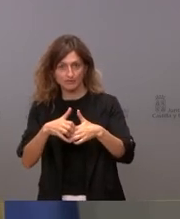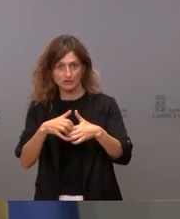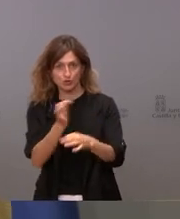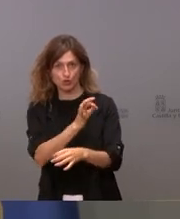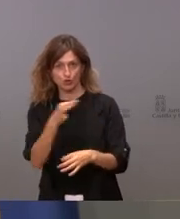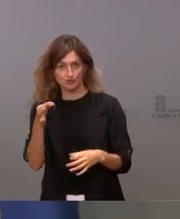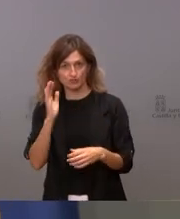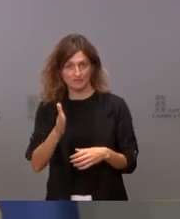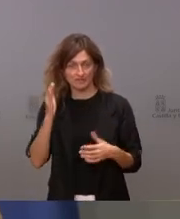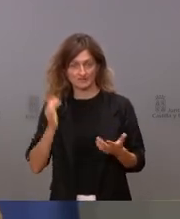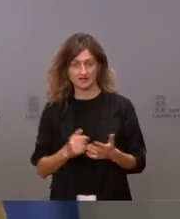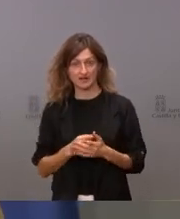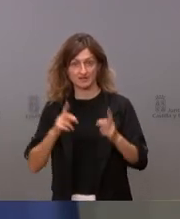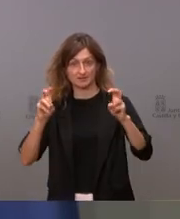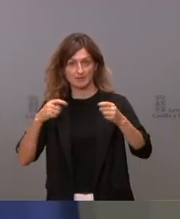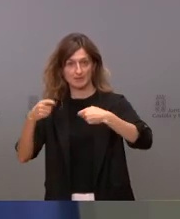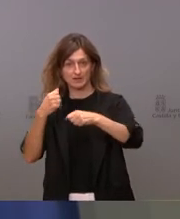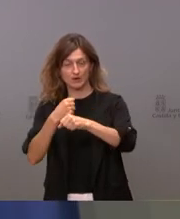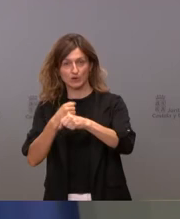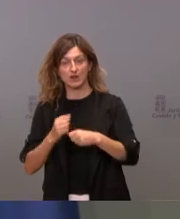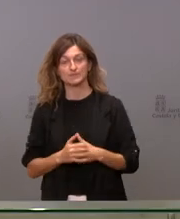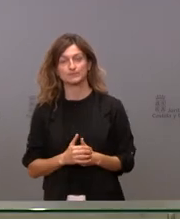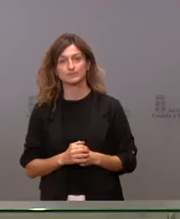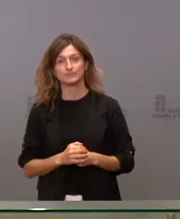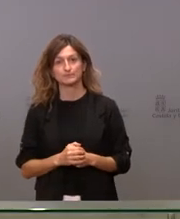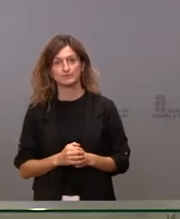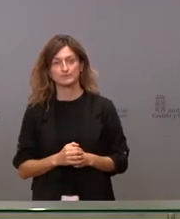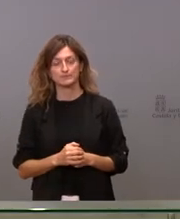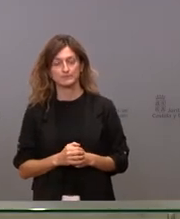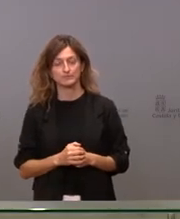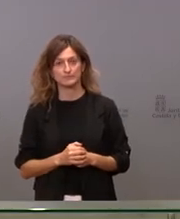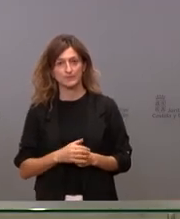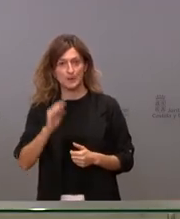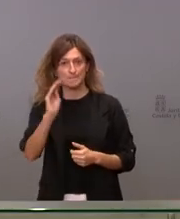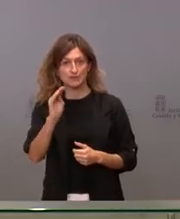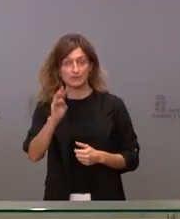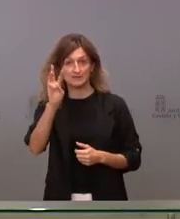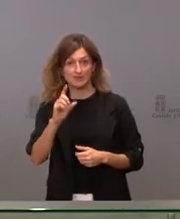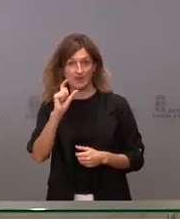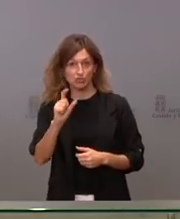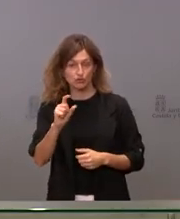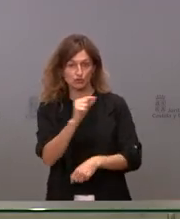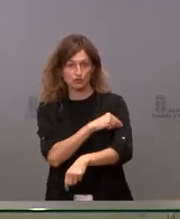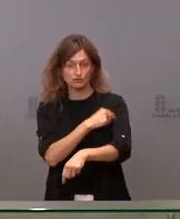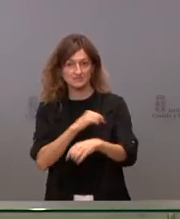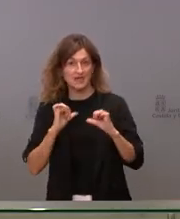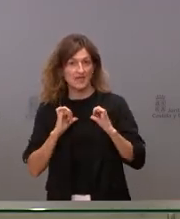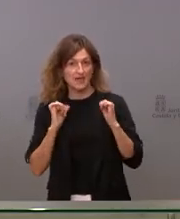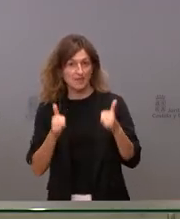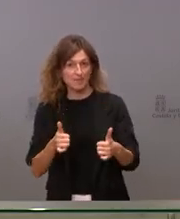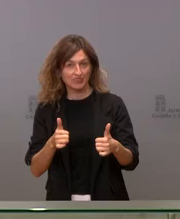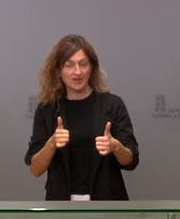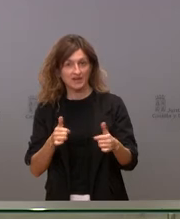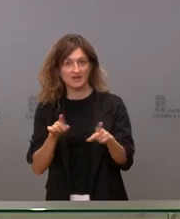correcto de su mercado laboral. Si quería preguntarle una aclaración con el tema de la tercera dosis no sé si van a comenzar también como se